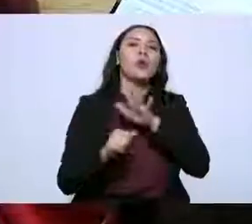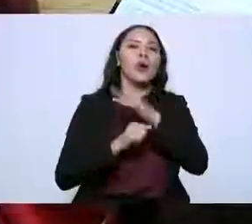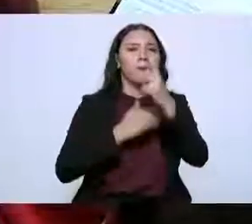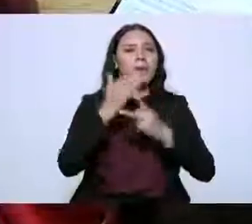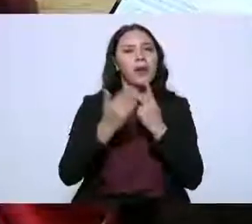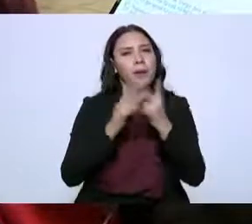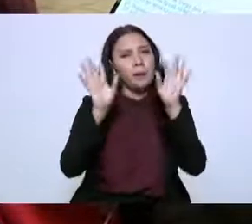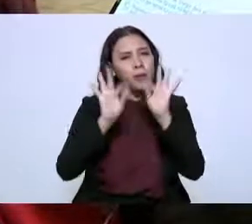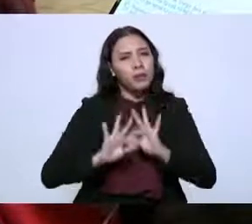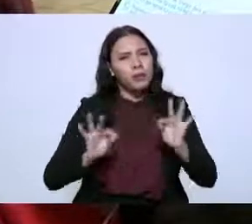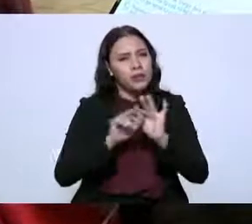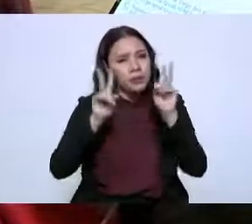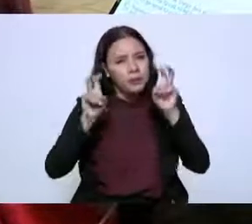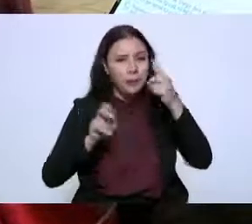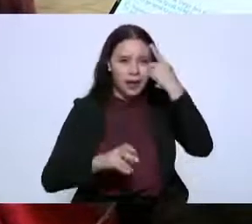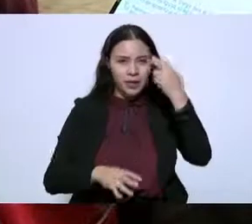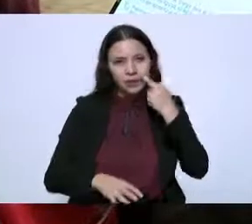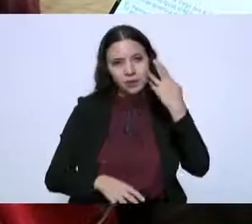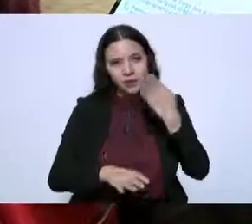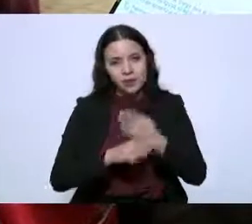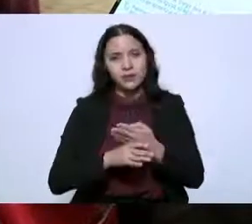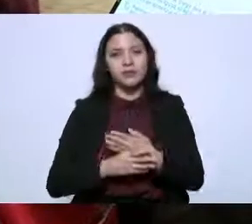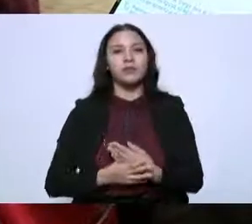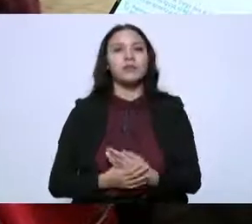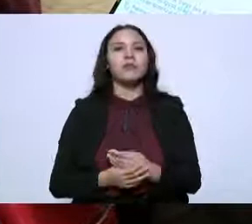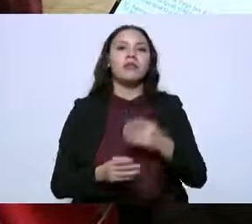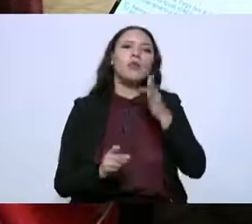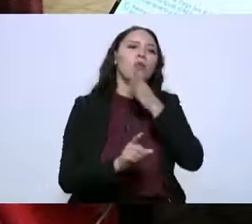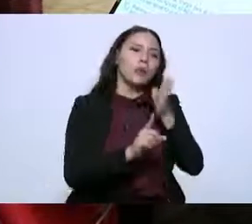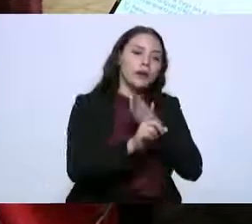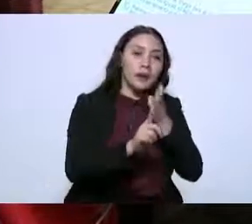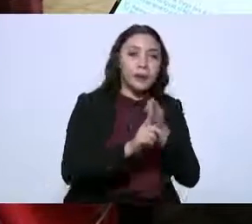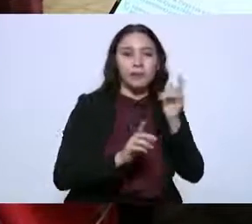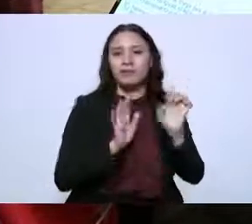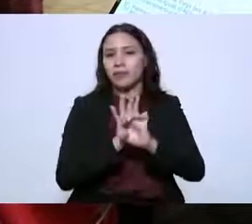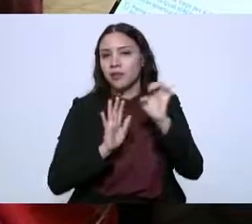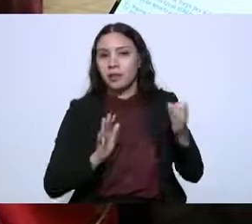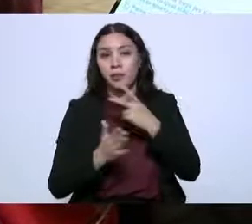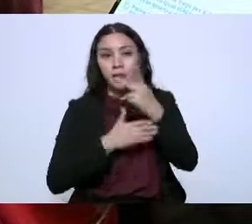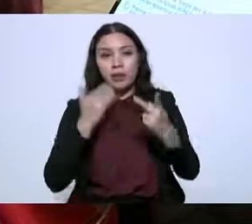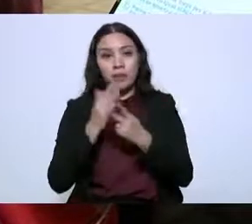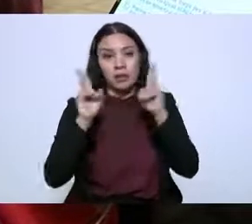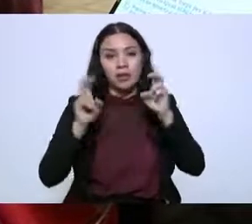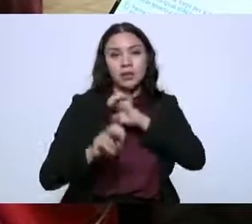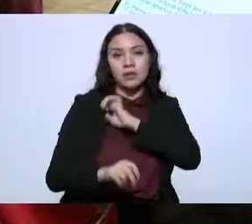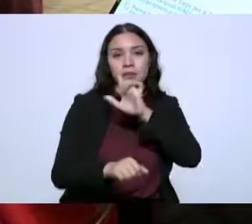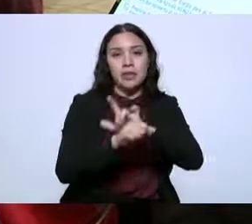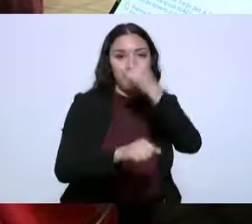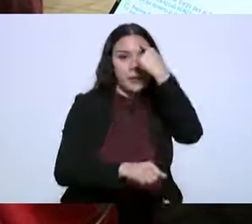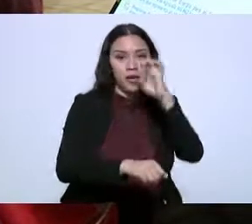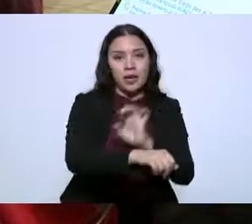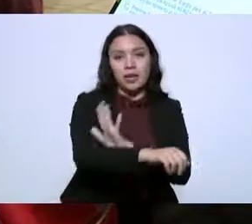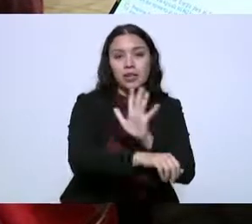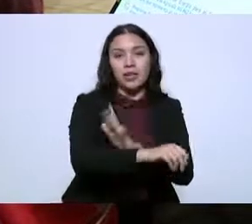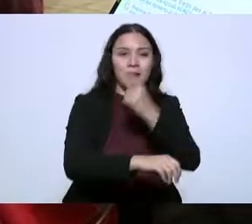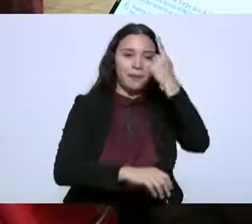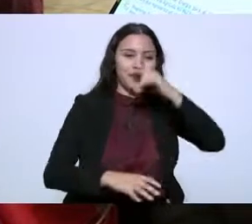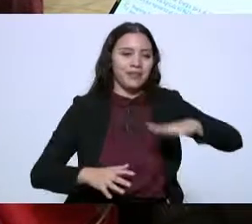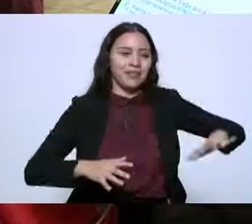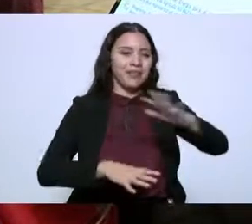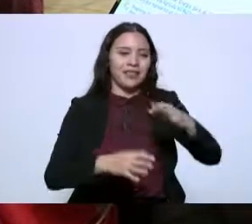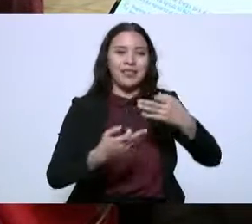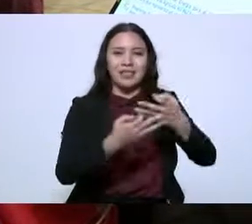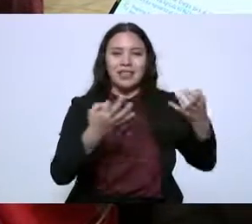prioritarios estratégicos en Tamaulipas también se han orientado, por ejemplo, al programa especial de energía en el campo en